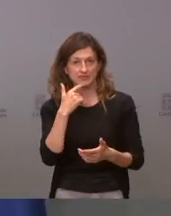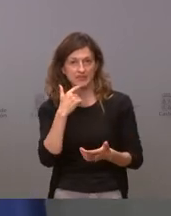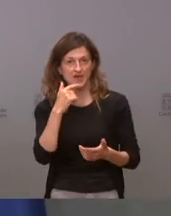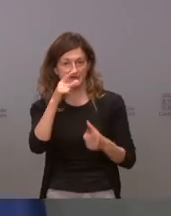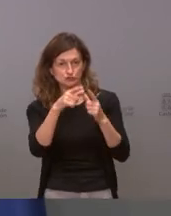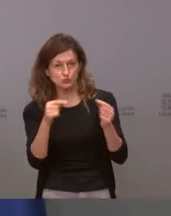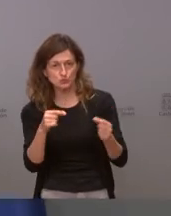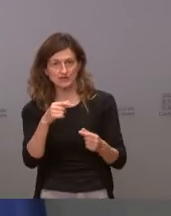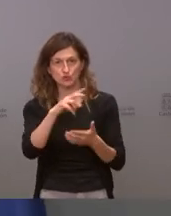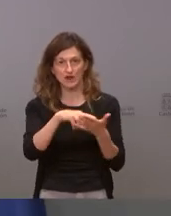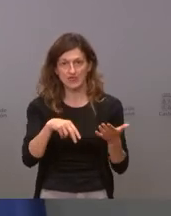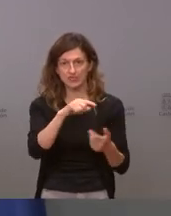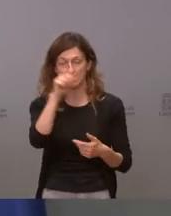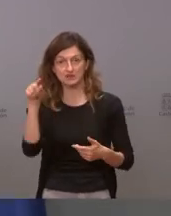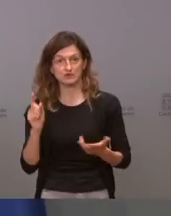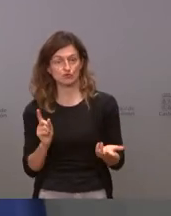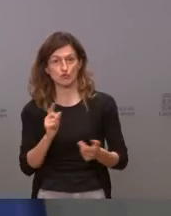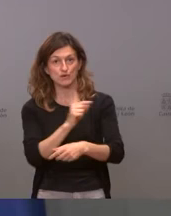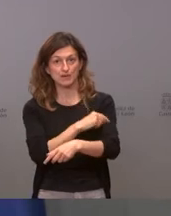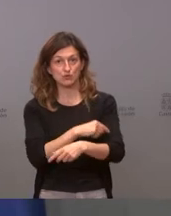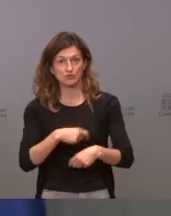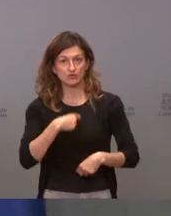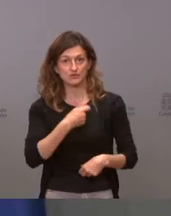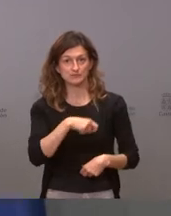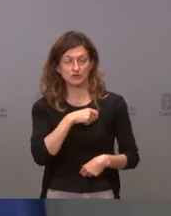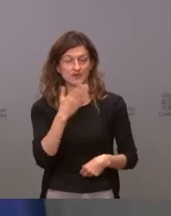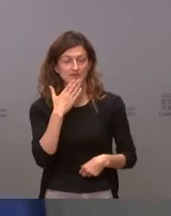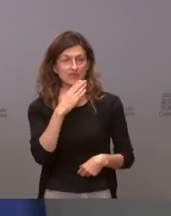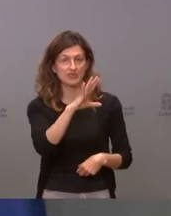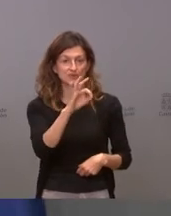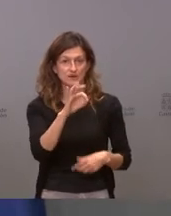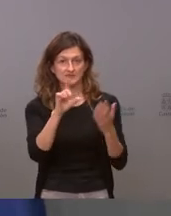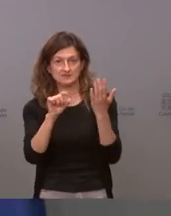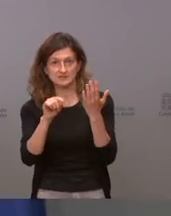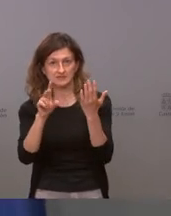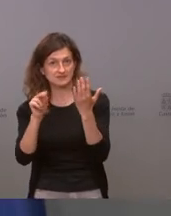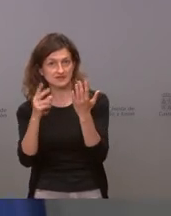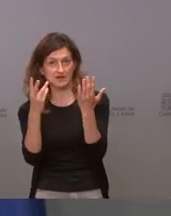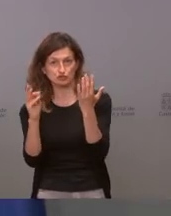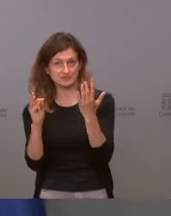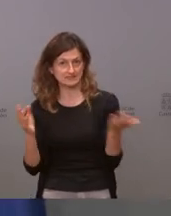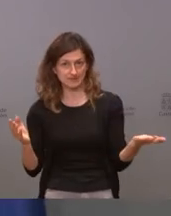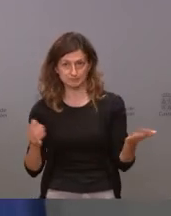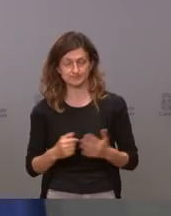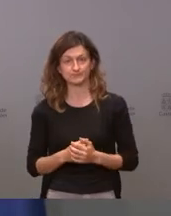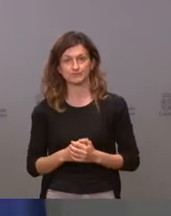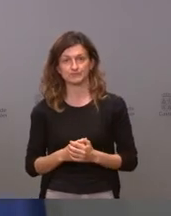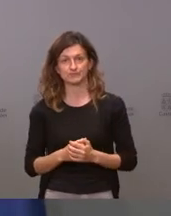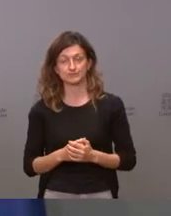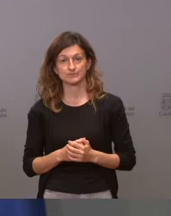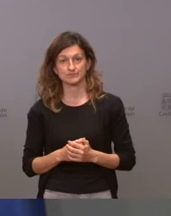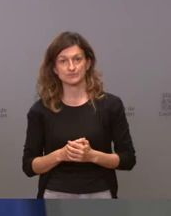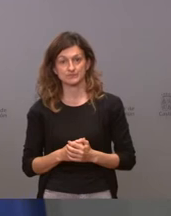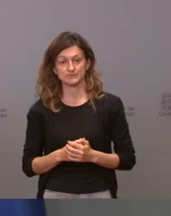asturianos o gallegos estamos vacunando ciudadanos españoles de 50 de 60 de 70 de 80 y no puede ser